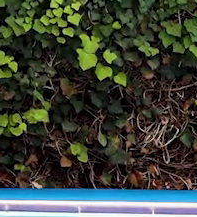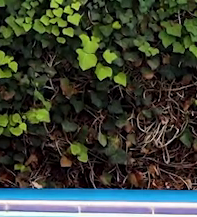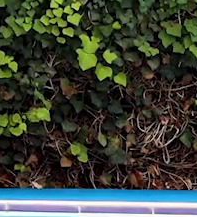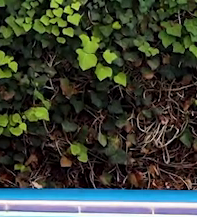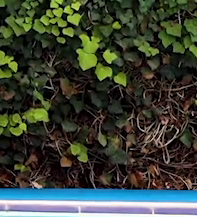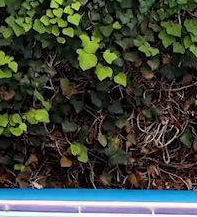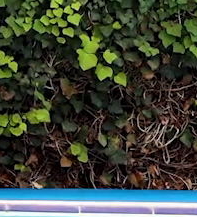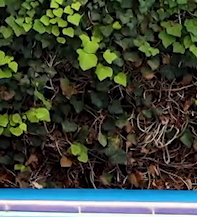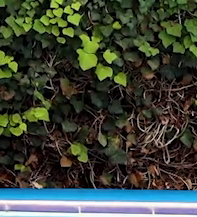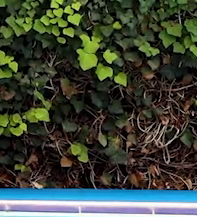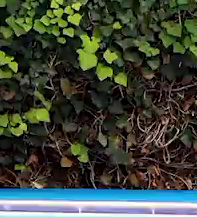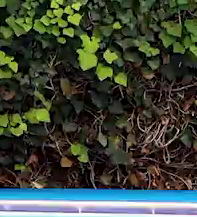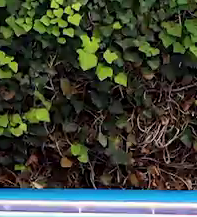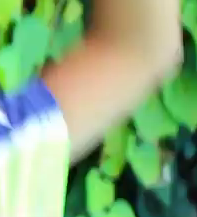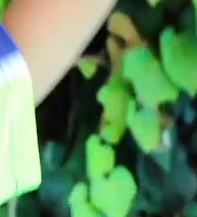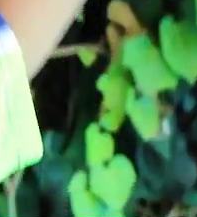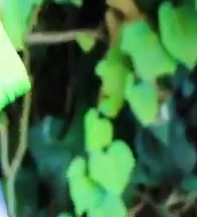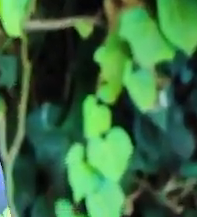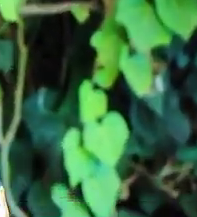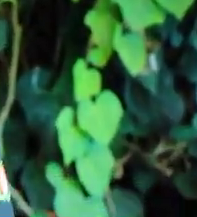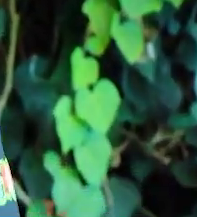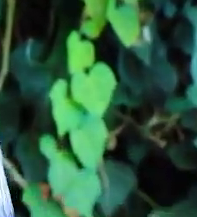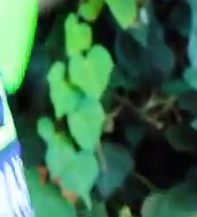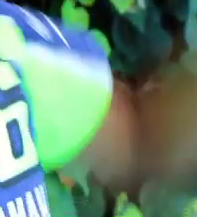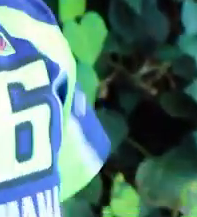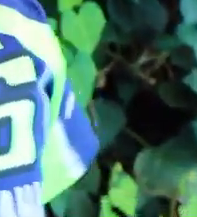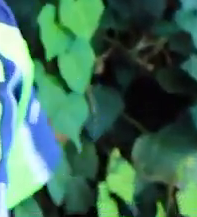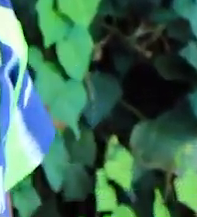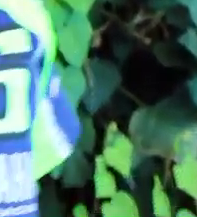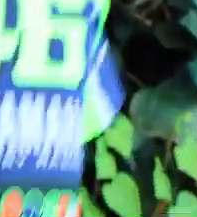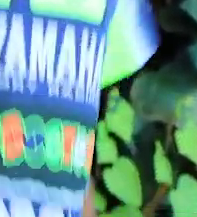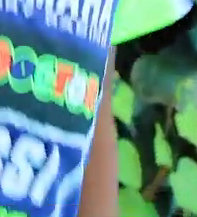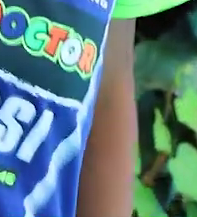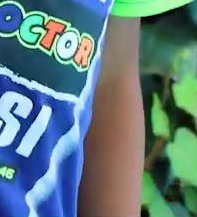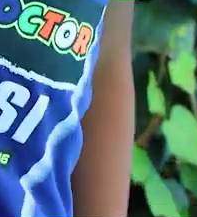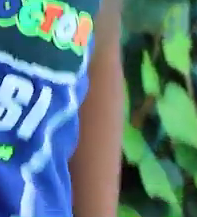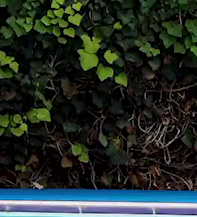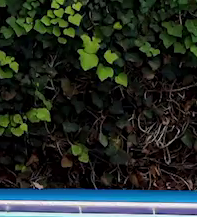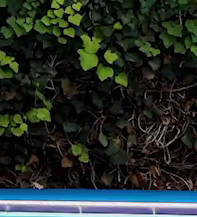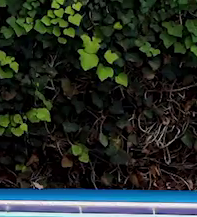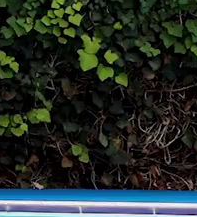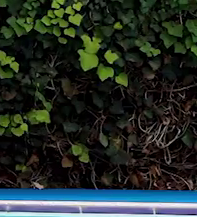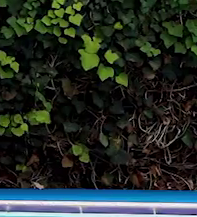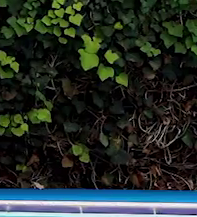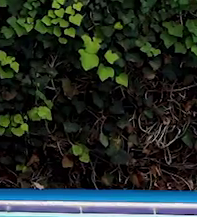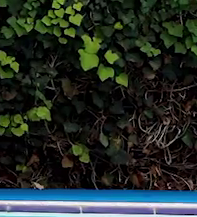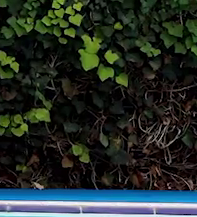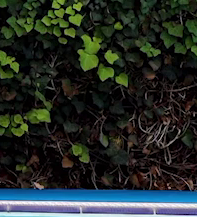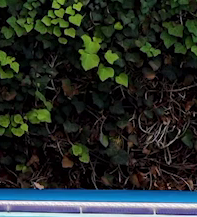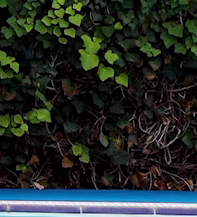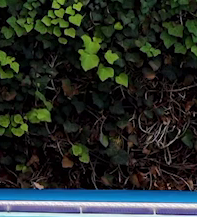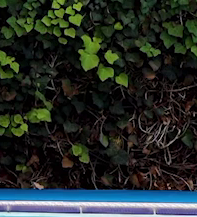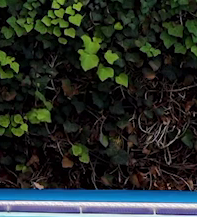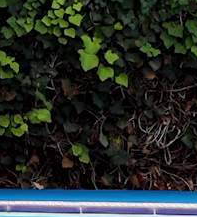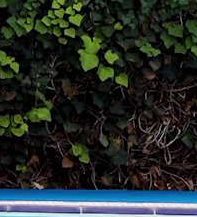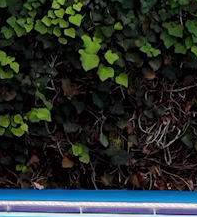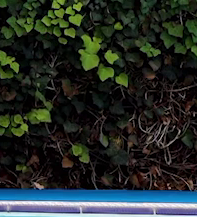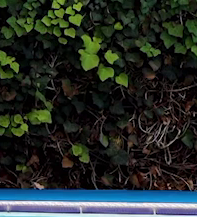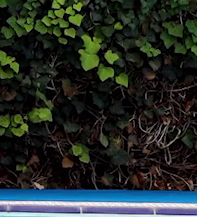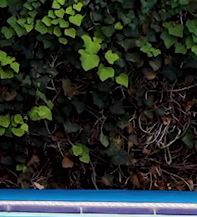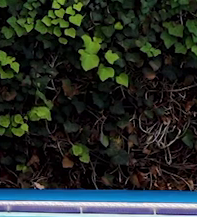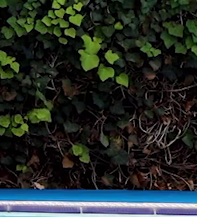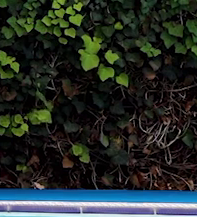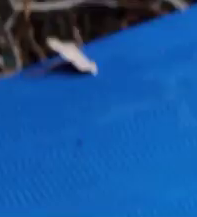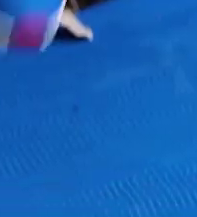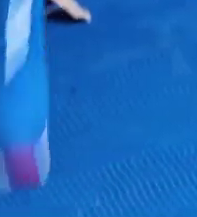trata de mantener un poco el equilibrio apoyar eso con tu otra mano de tal manera que te puedas sentir